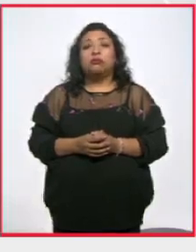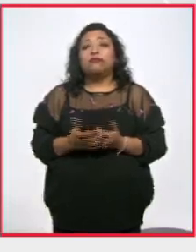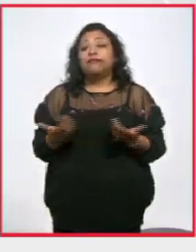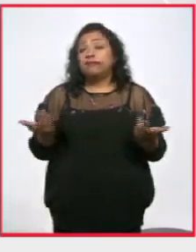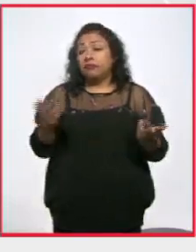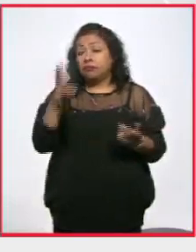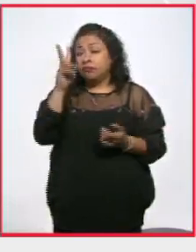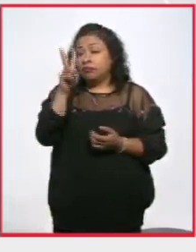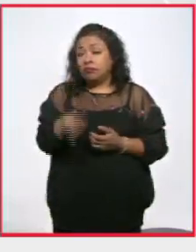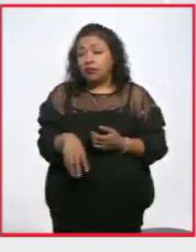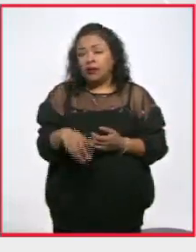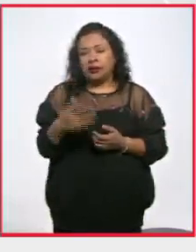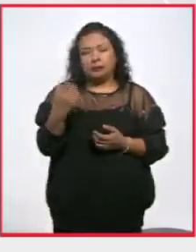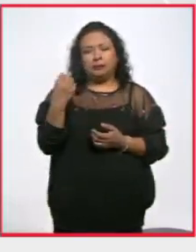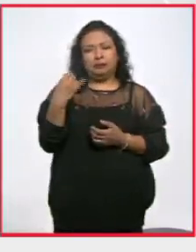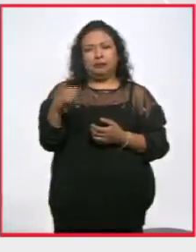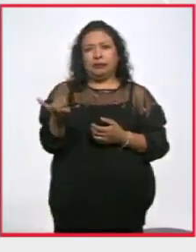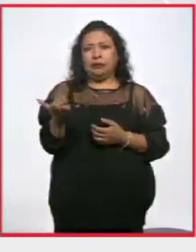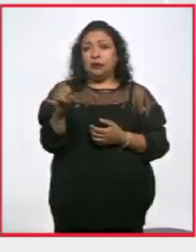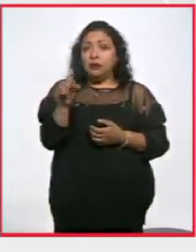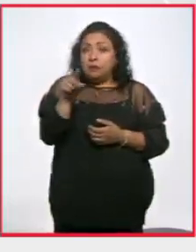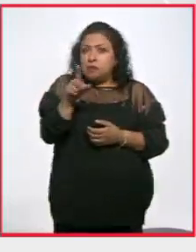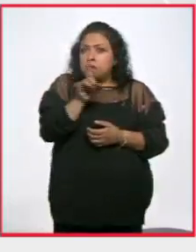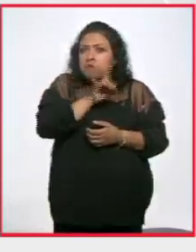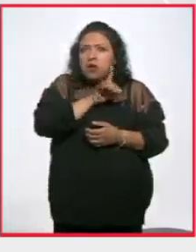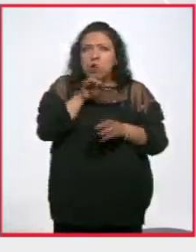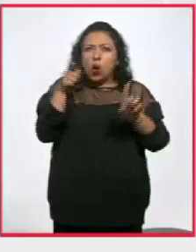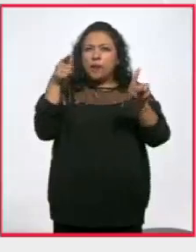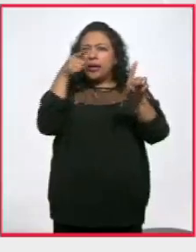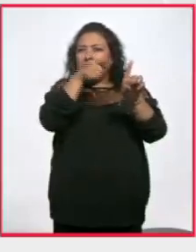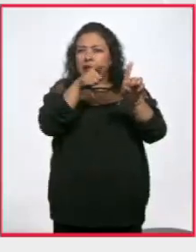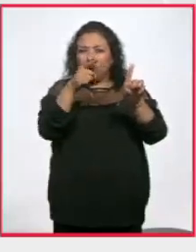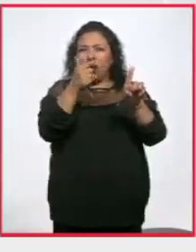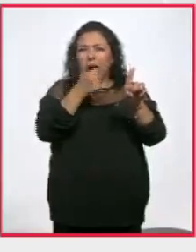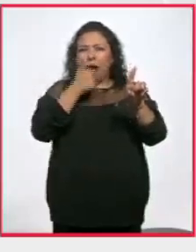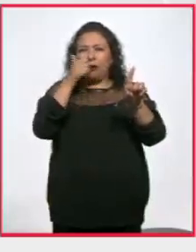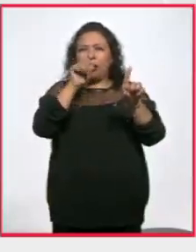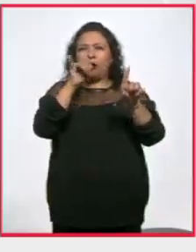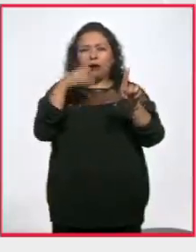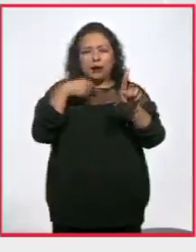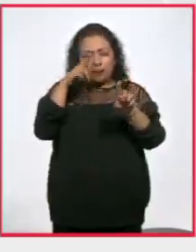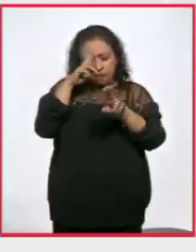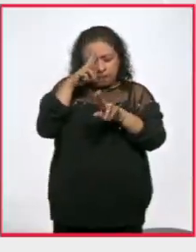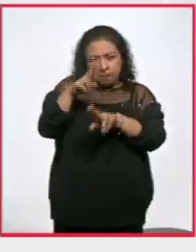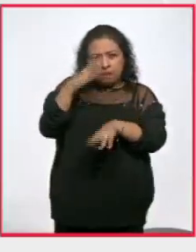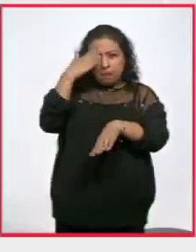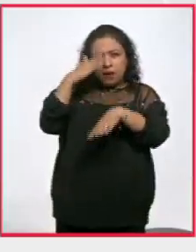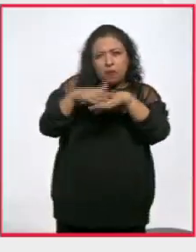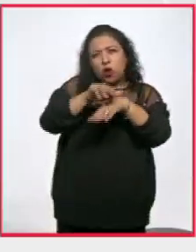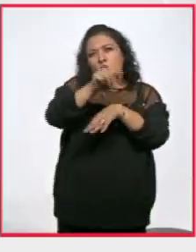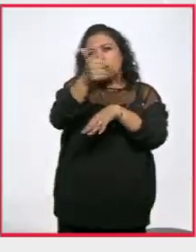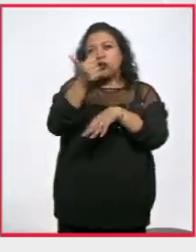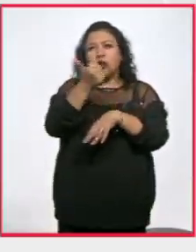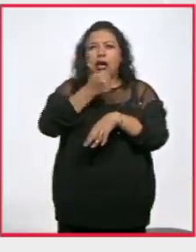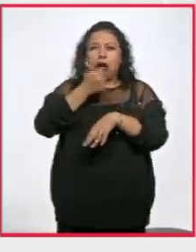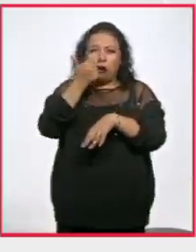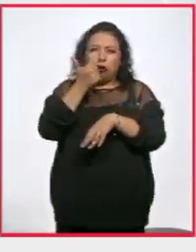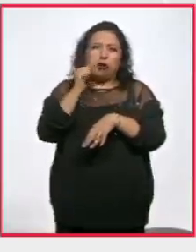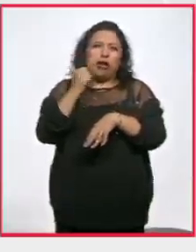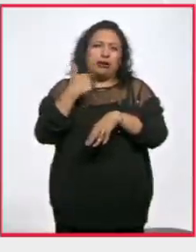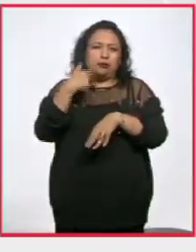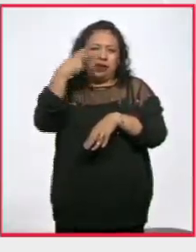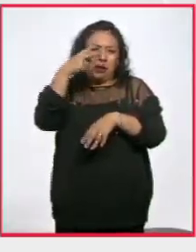Resulta aterradoramente irónico que el objetivo de los estudiantes de Ayotzinapa fuera honrar la memoria de otros estudiantes mexicanos